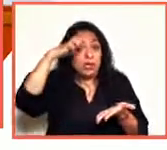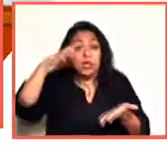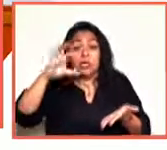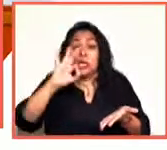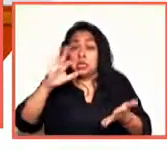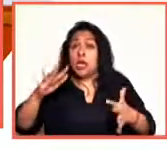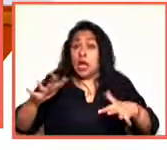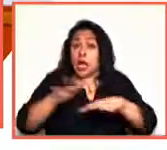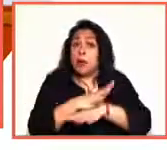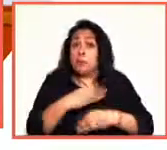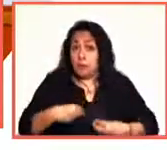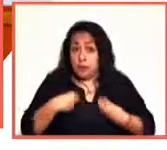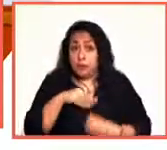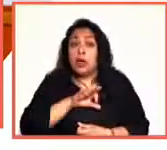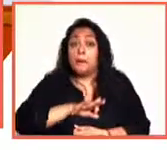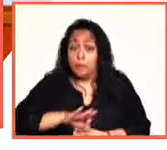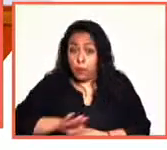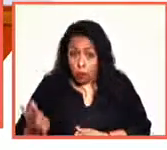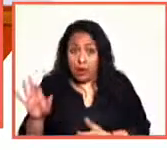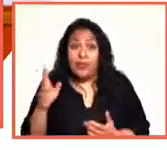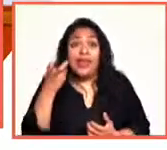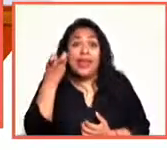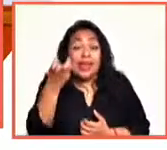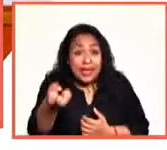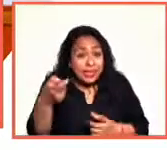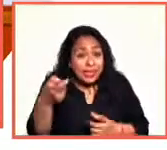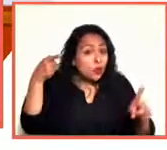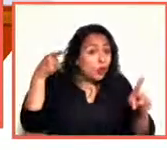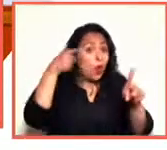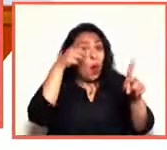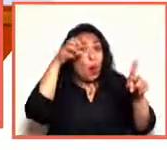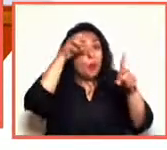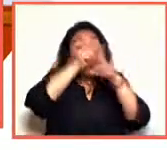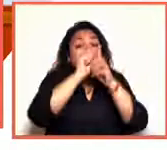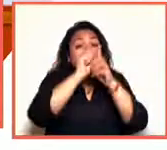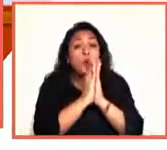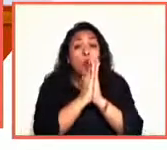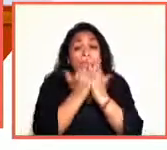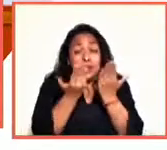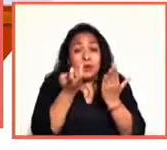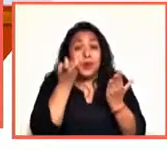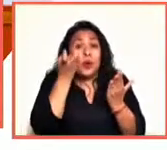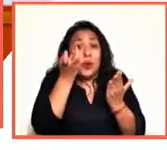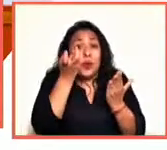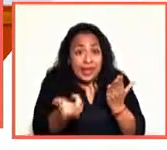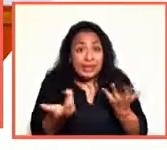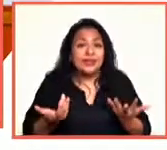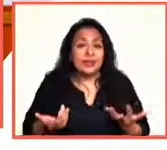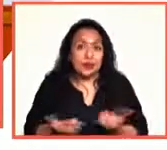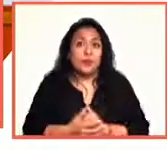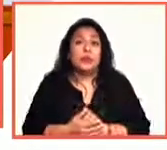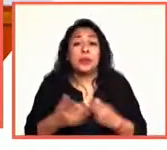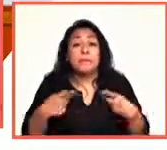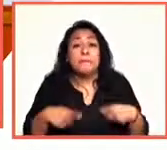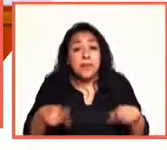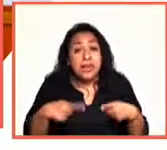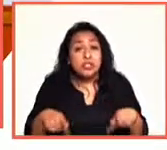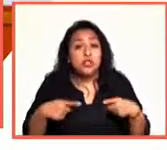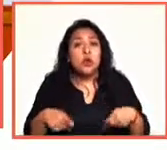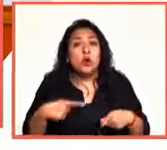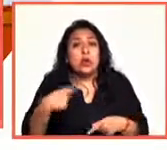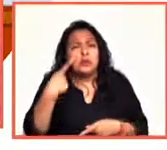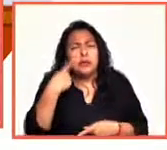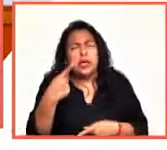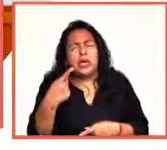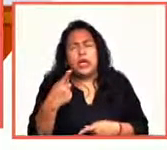la vida. Y esa es una de las finalidades del libro, este que estamos comentando, Laura. Que la gente vea la maravilla que